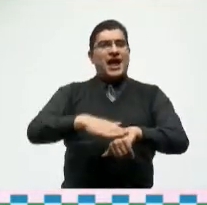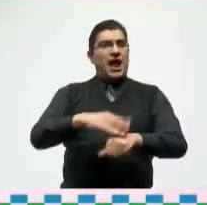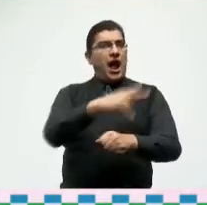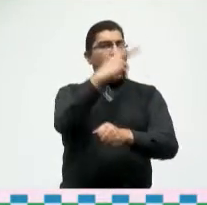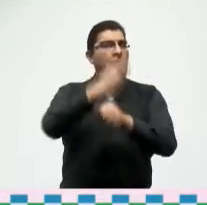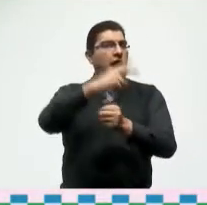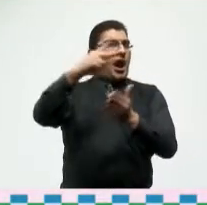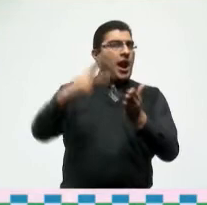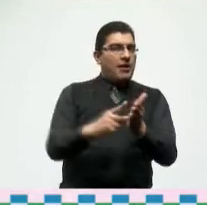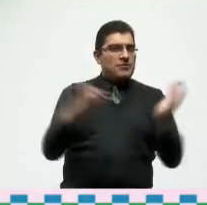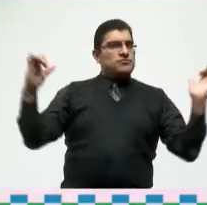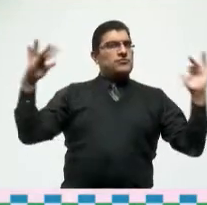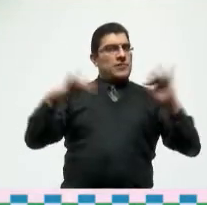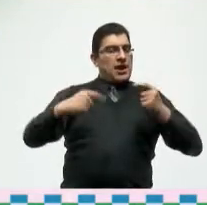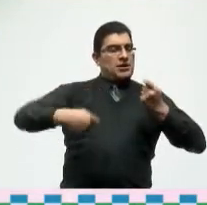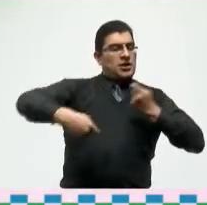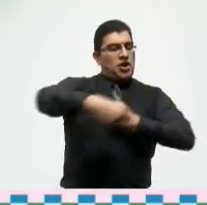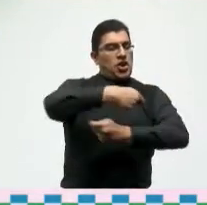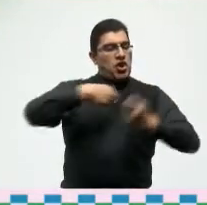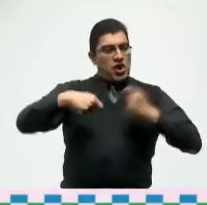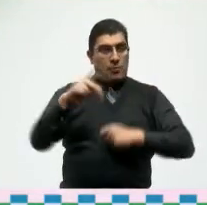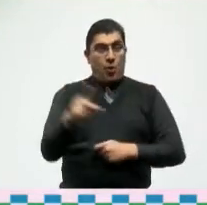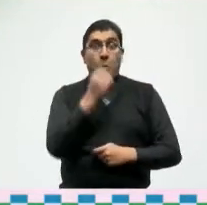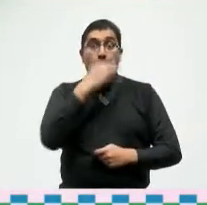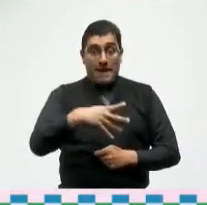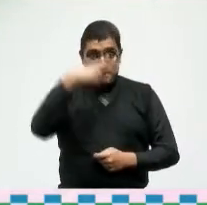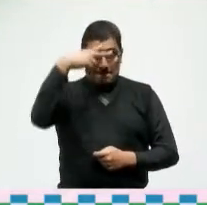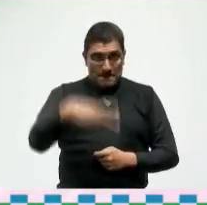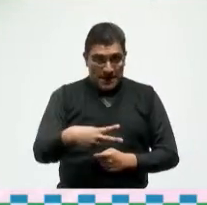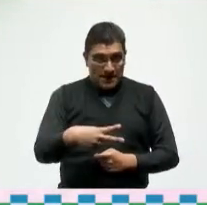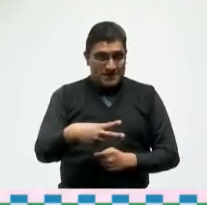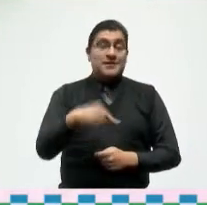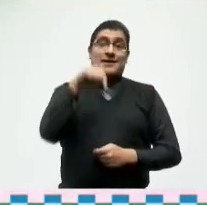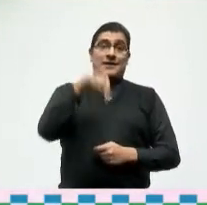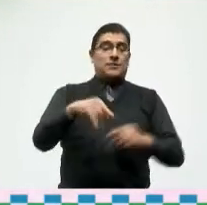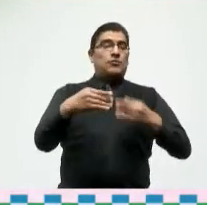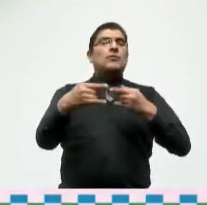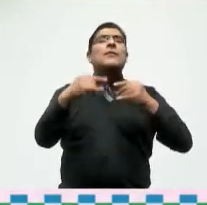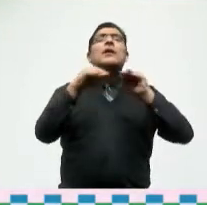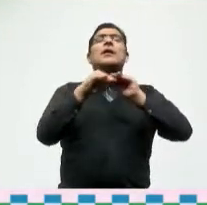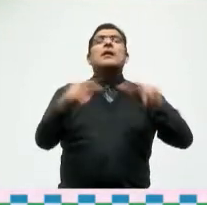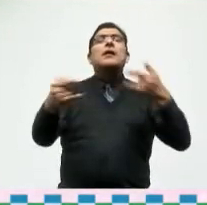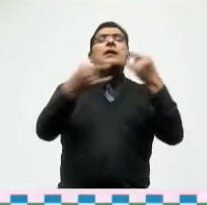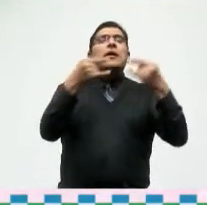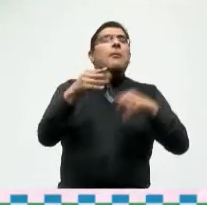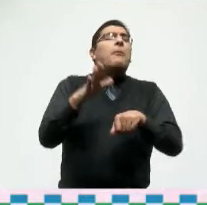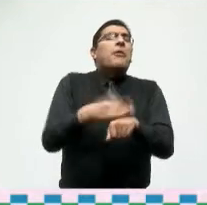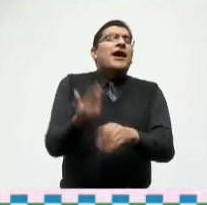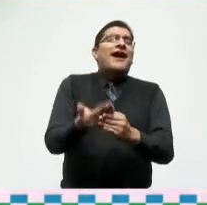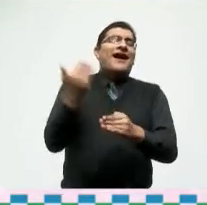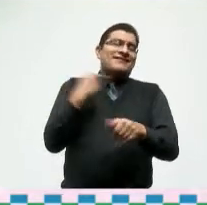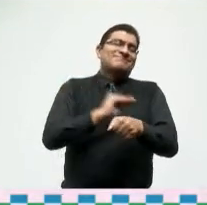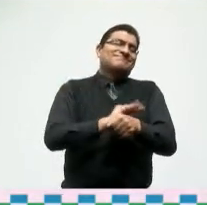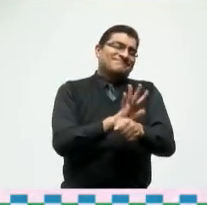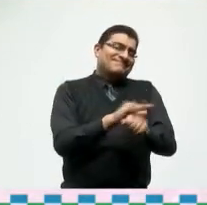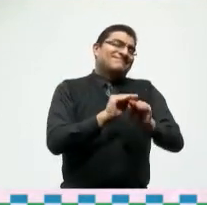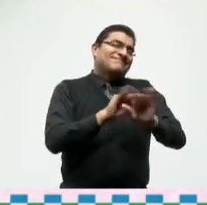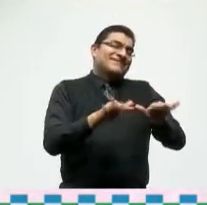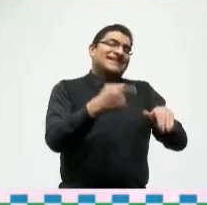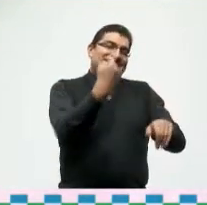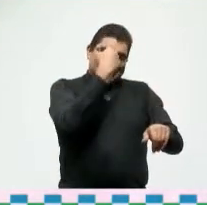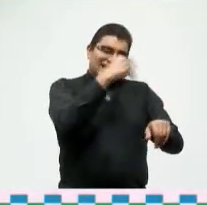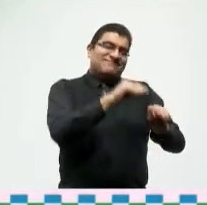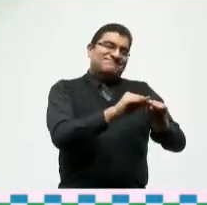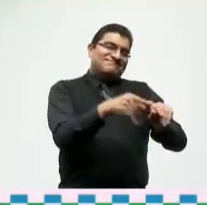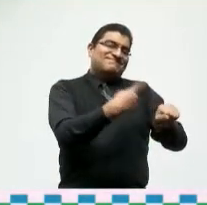segundo tianguis de pueblos mágicos de México que se celebra de manera virtual debido a la emergencia sanitaria pero